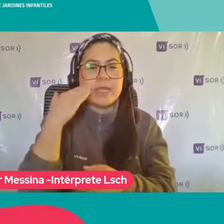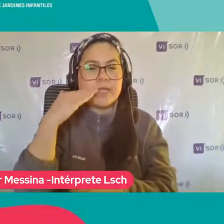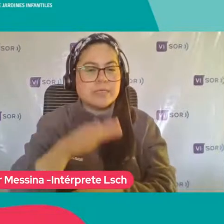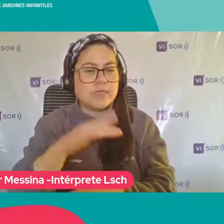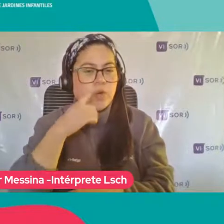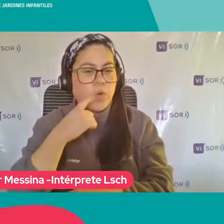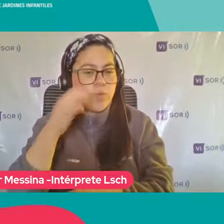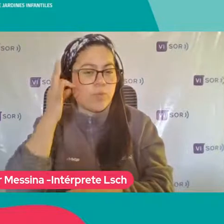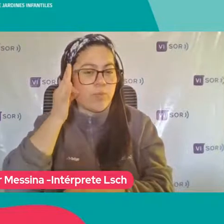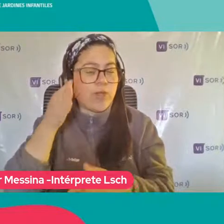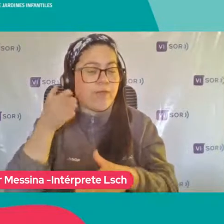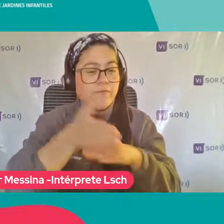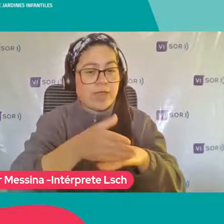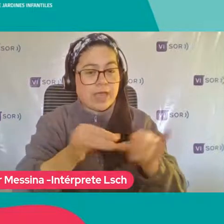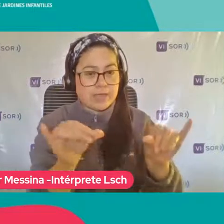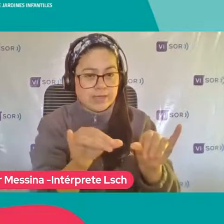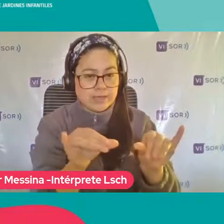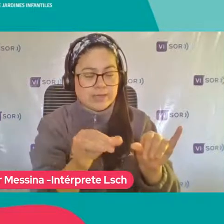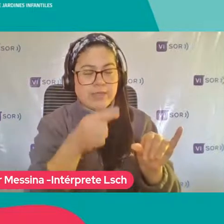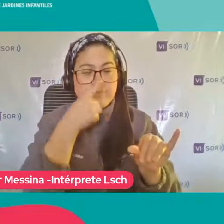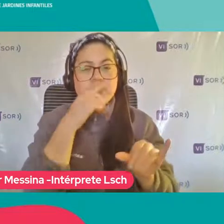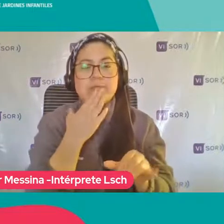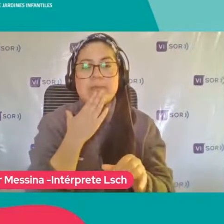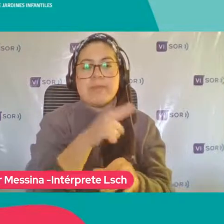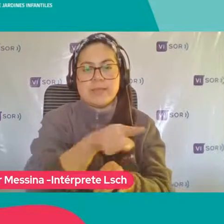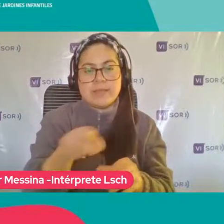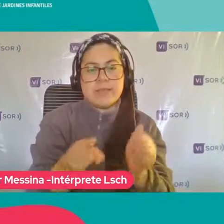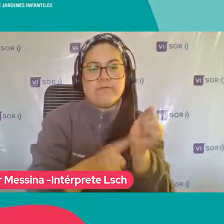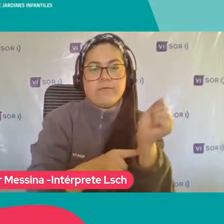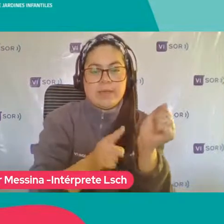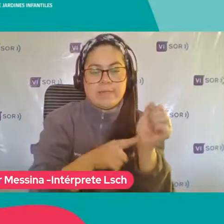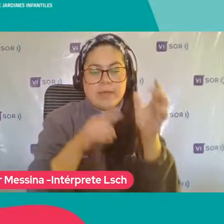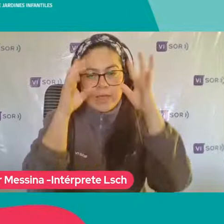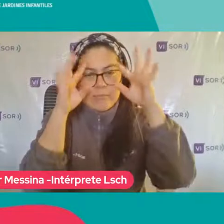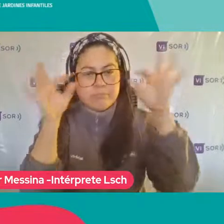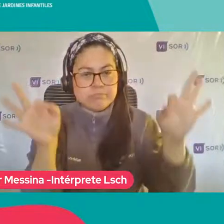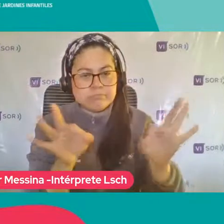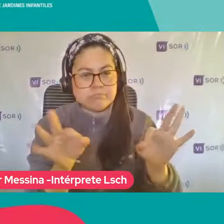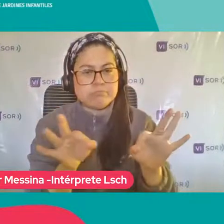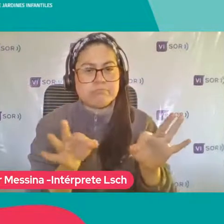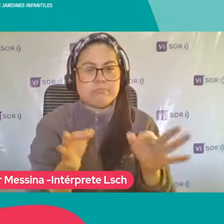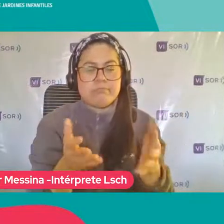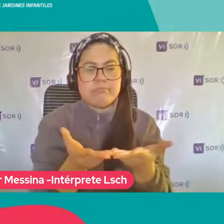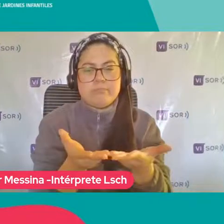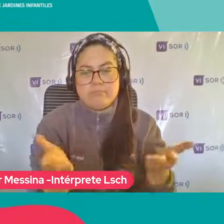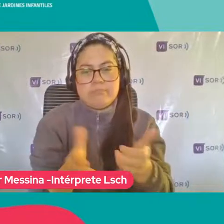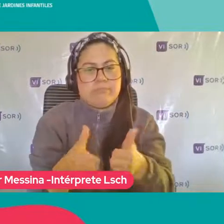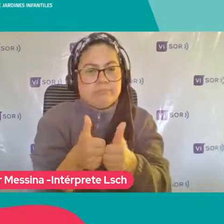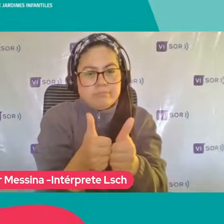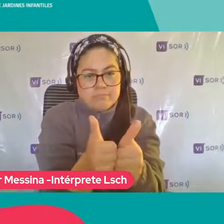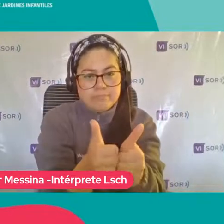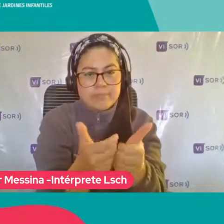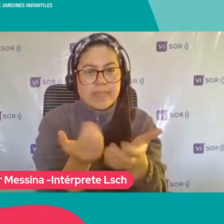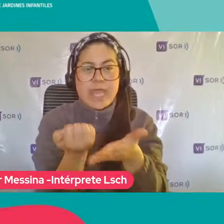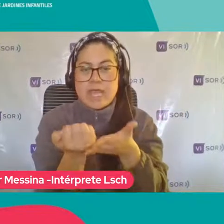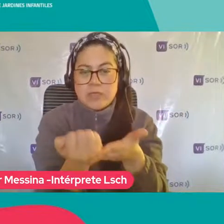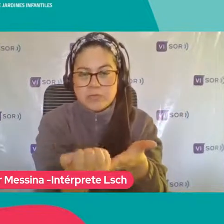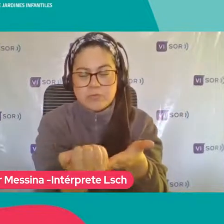infantiles Pero también a sus familias para poder orientarlas, guiarlas Muchas veces contener también